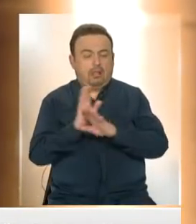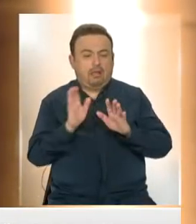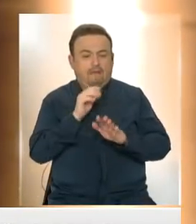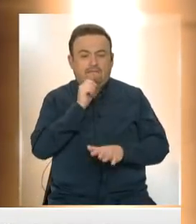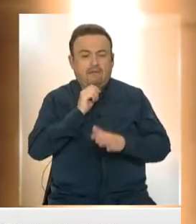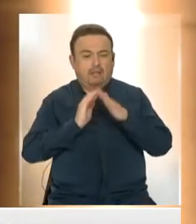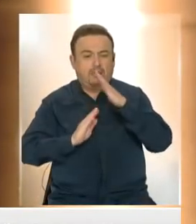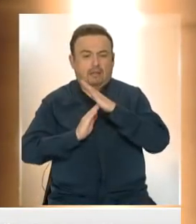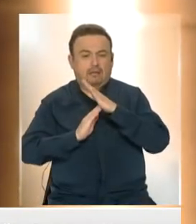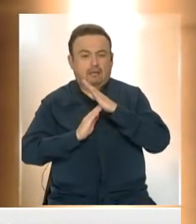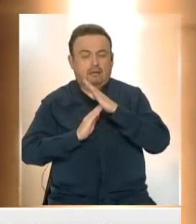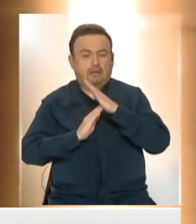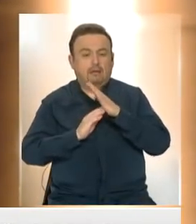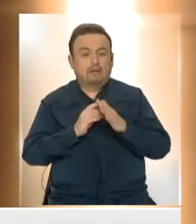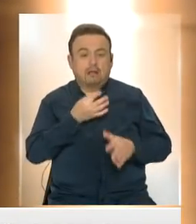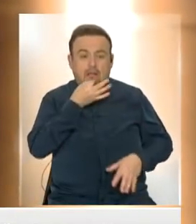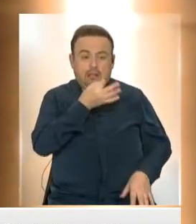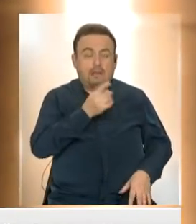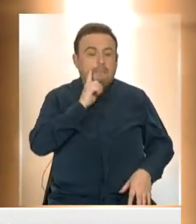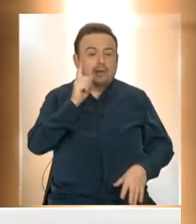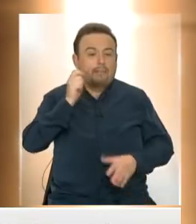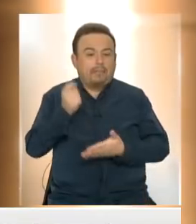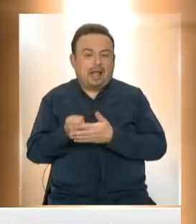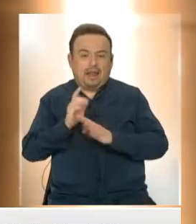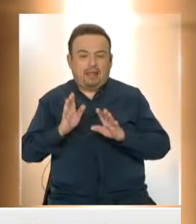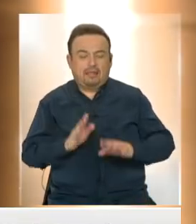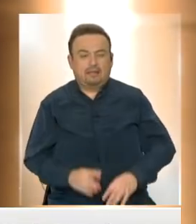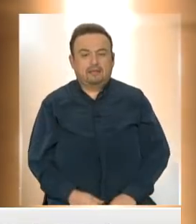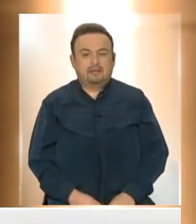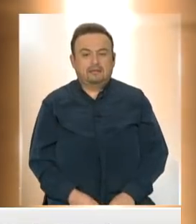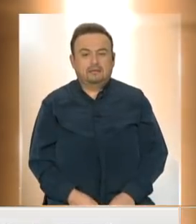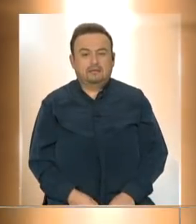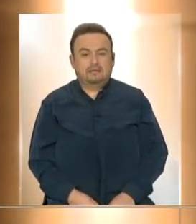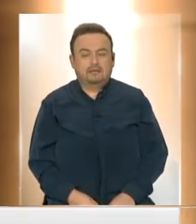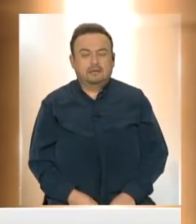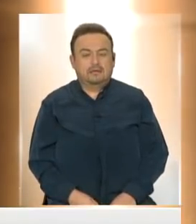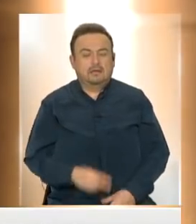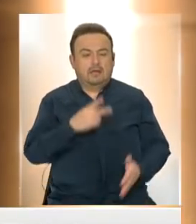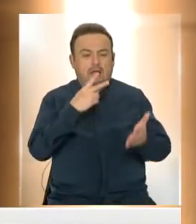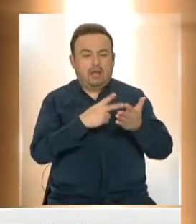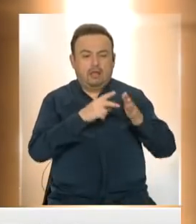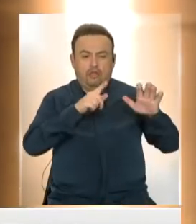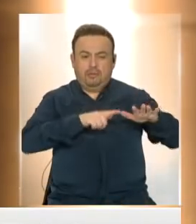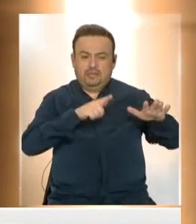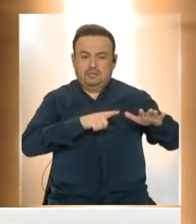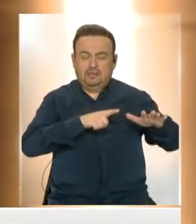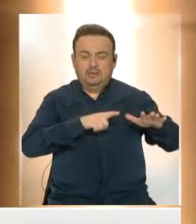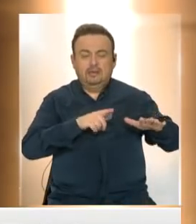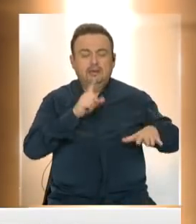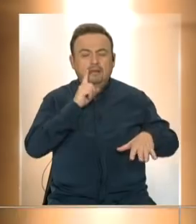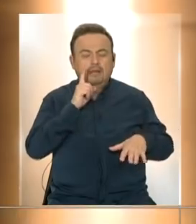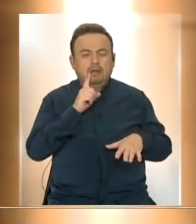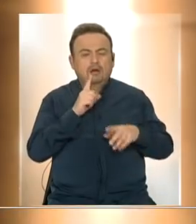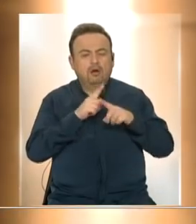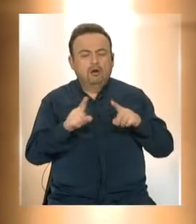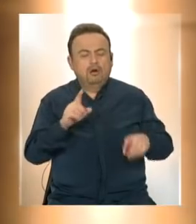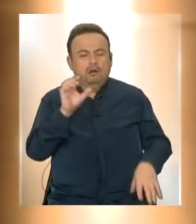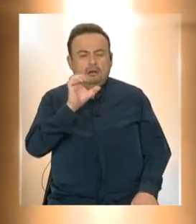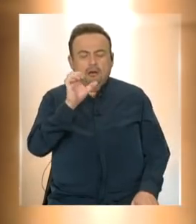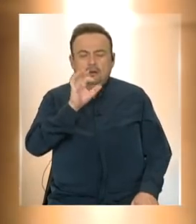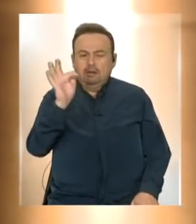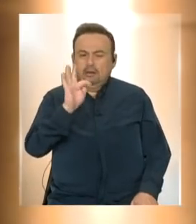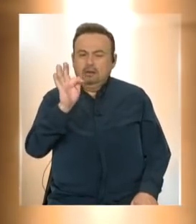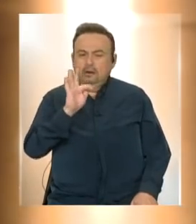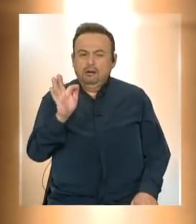declaradas, pero no pagadas. Y del año 2017, tengo enero y febrero,